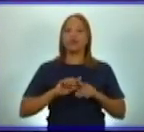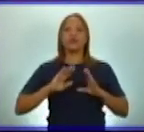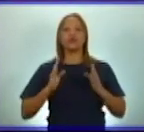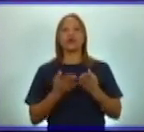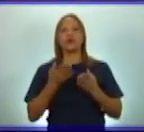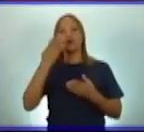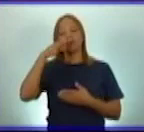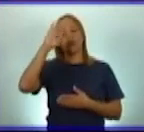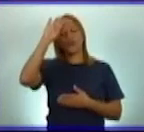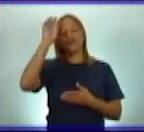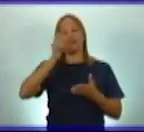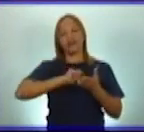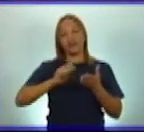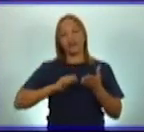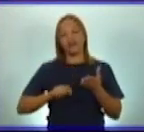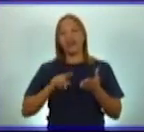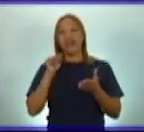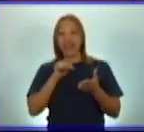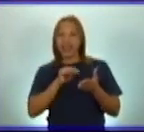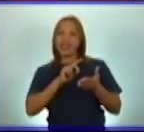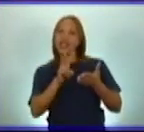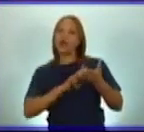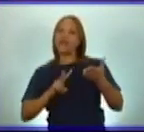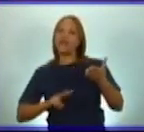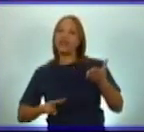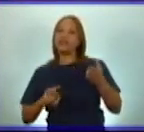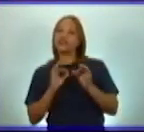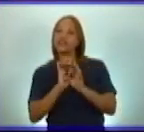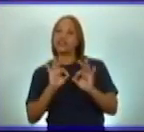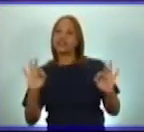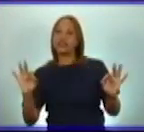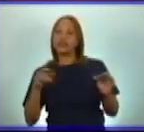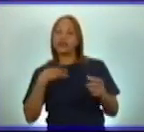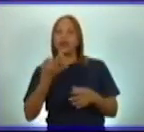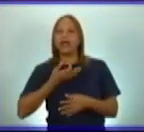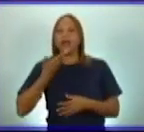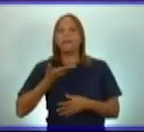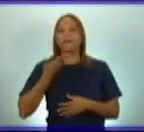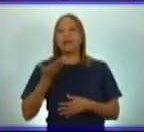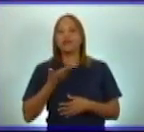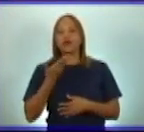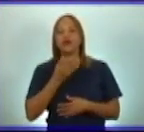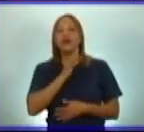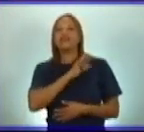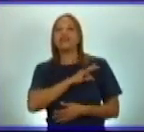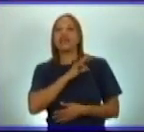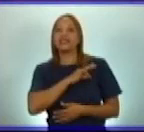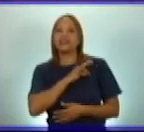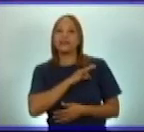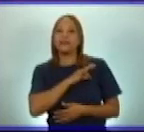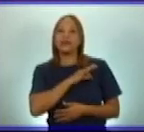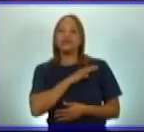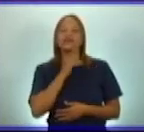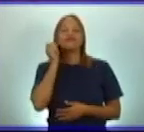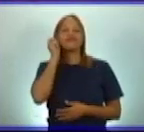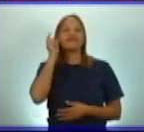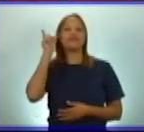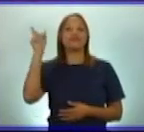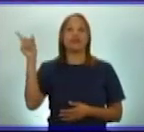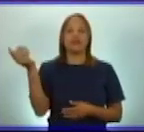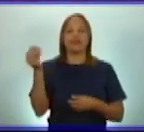En sus versos sencillos expresó sentimientos e ideas.